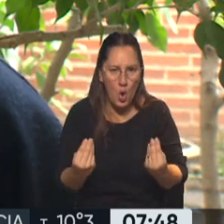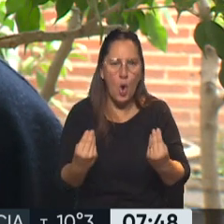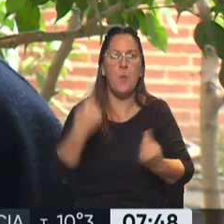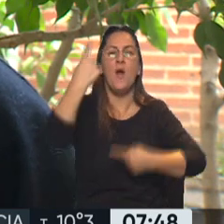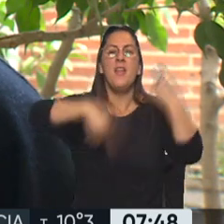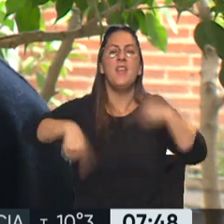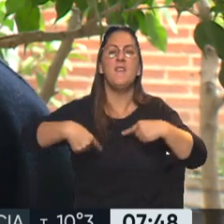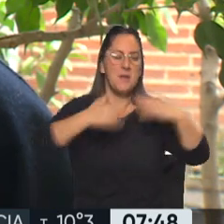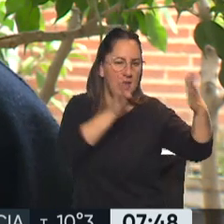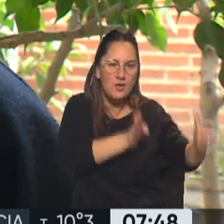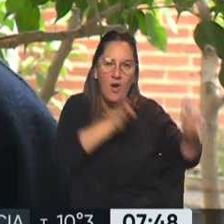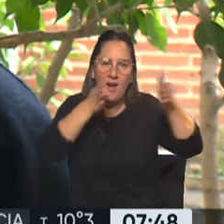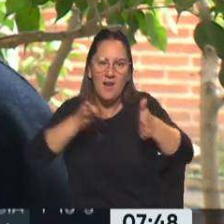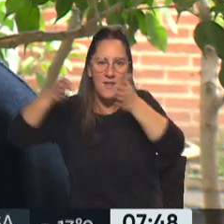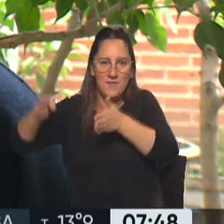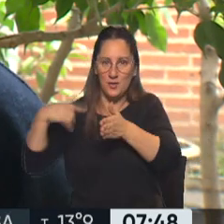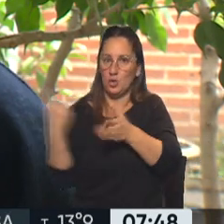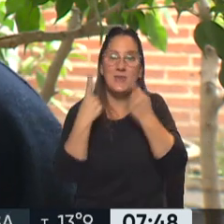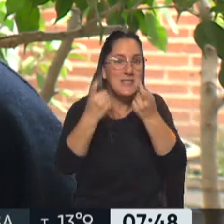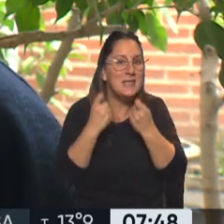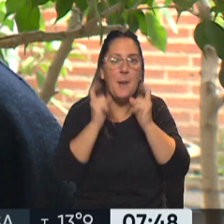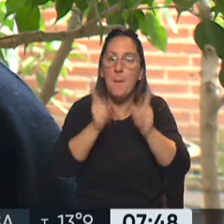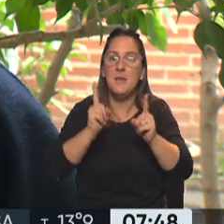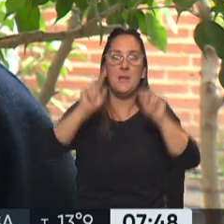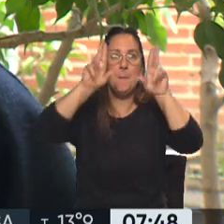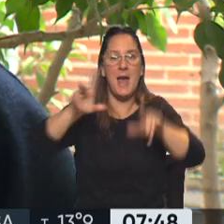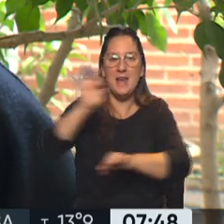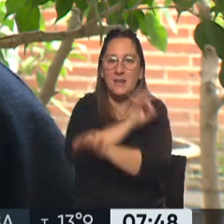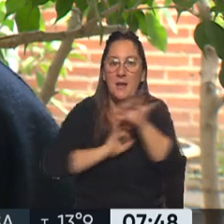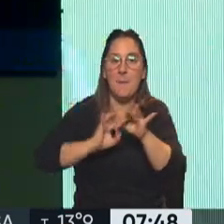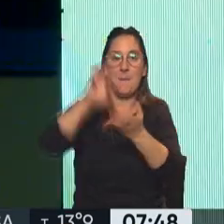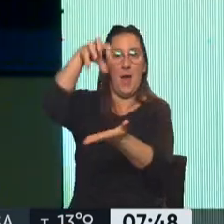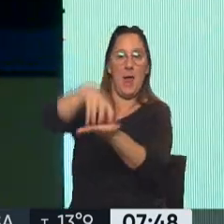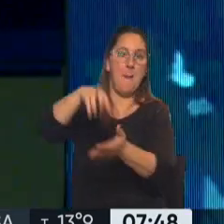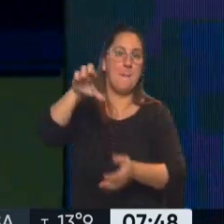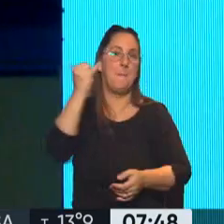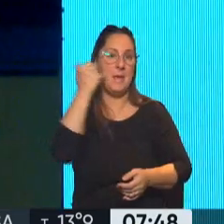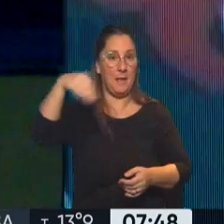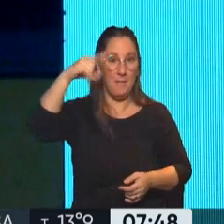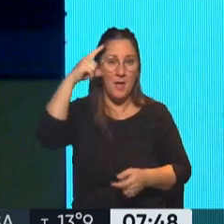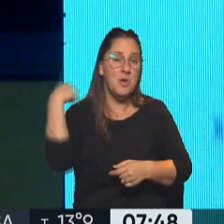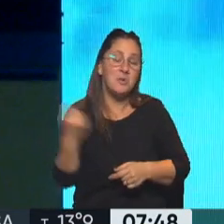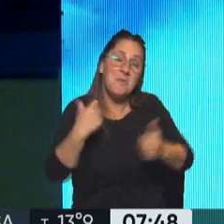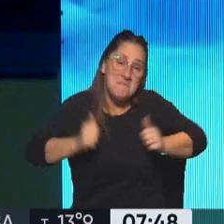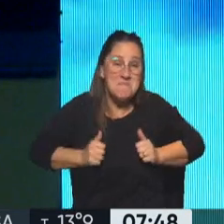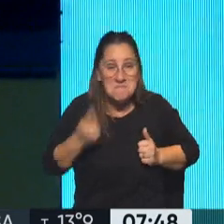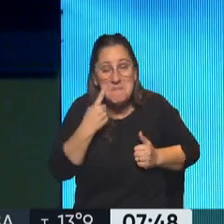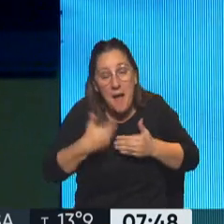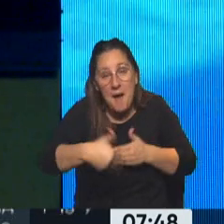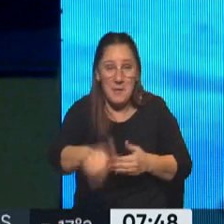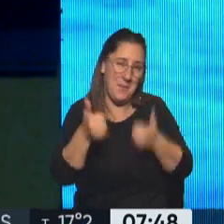de las distintas segmentaciones que necesitamos que se apliquen sobre las políticas hacia las pymes. Así que en ese sentido las expectativas son buenas.